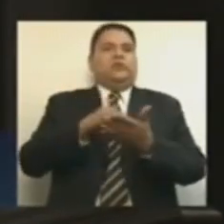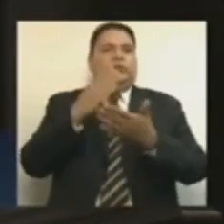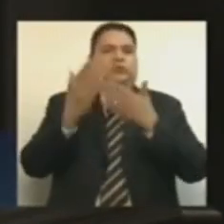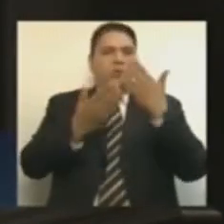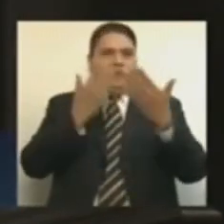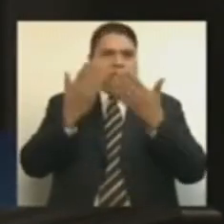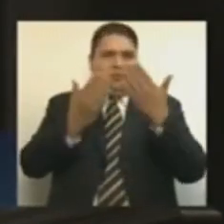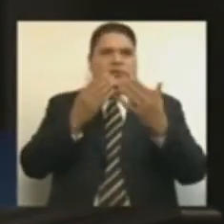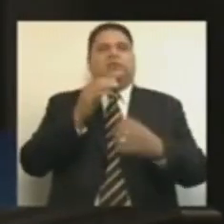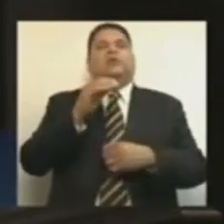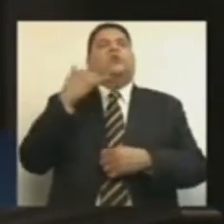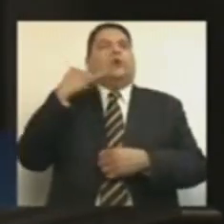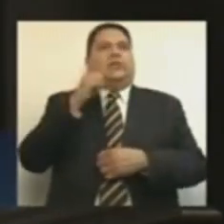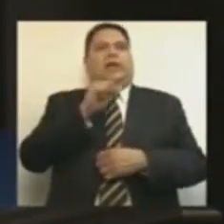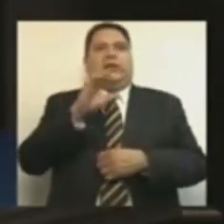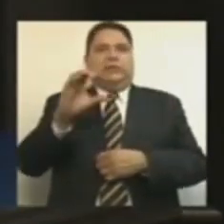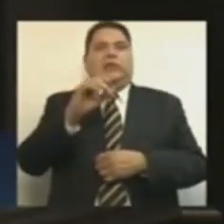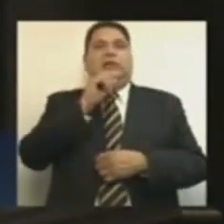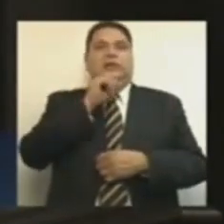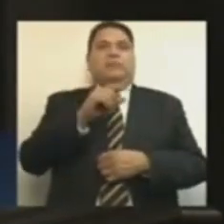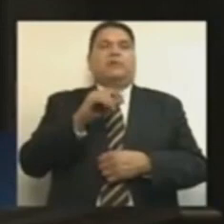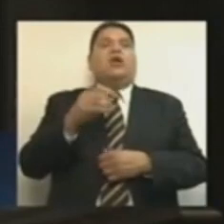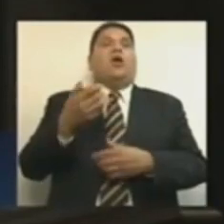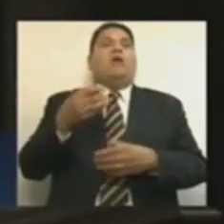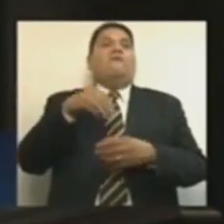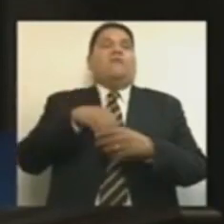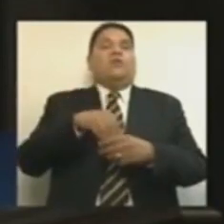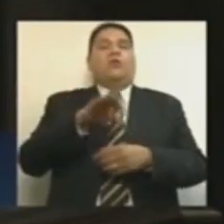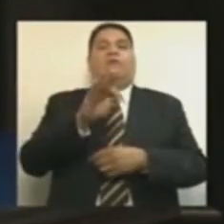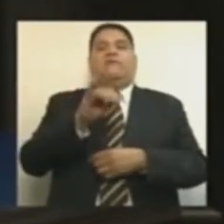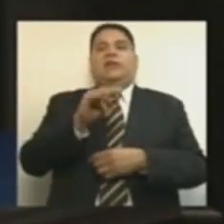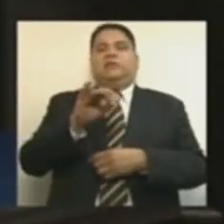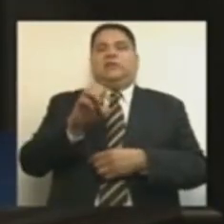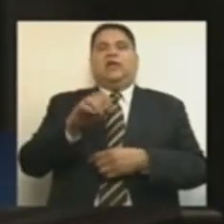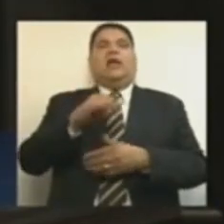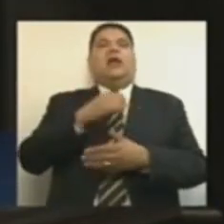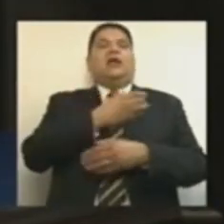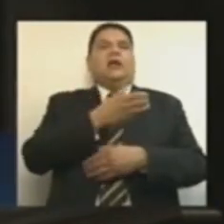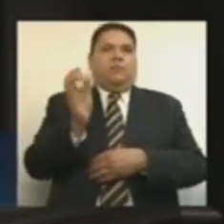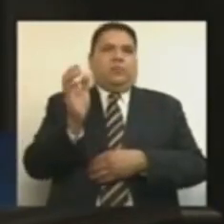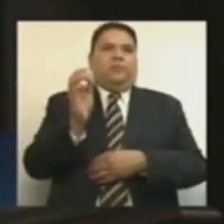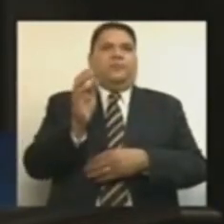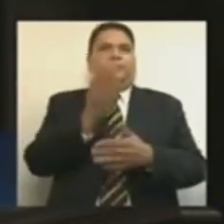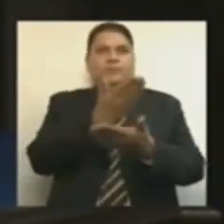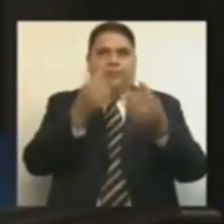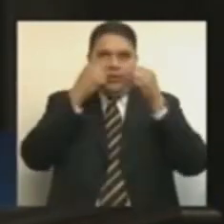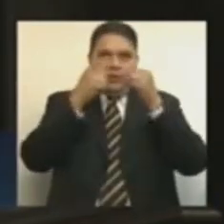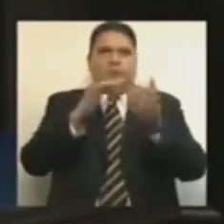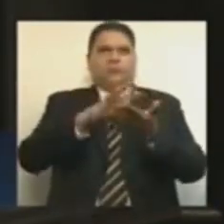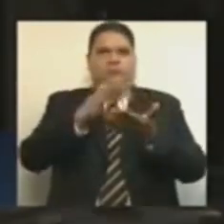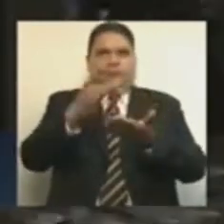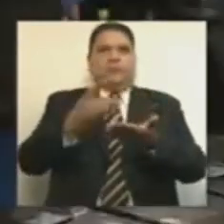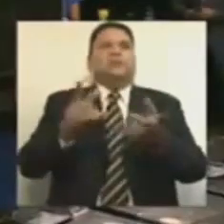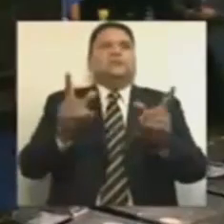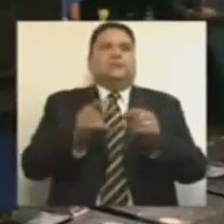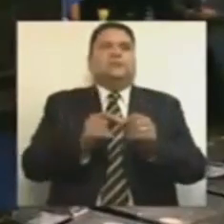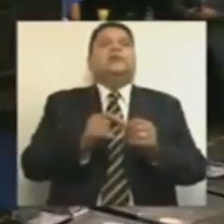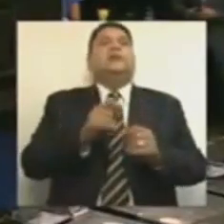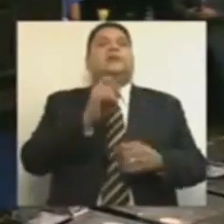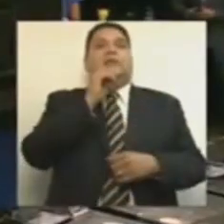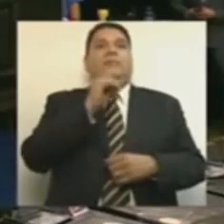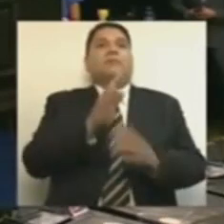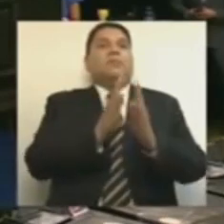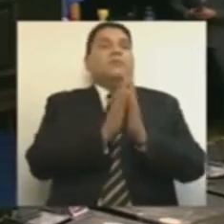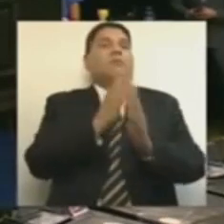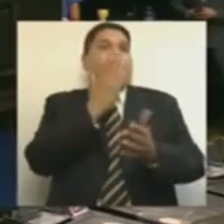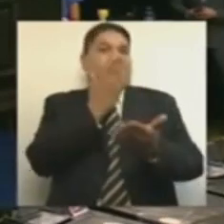de Yucatán AC y también del Fondo de Financiera Rural. Por su atención, muchas gracias. Es cuanto, Presidenta. Y le solicito